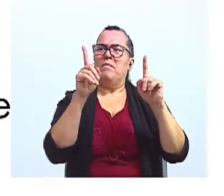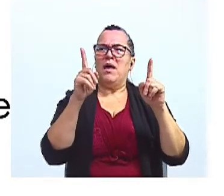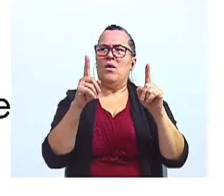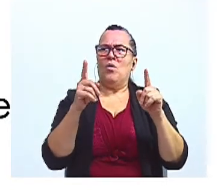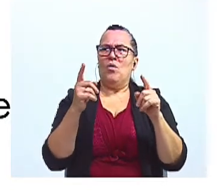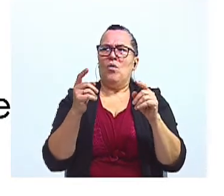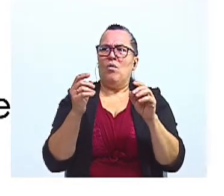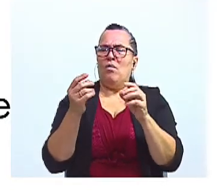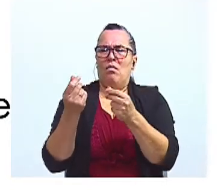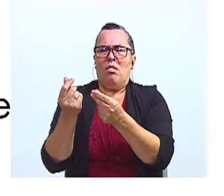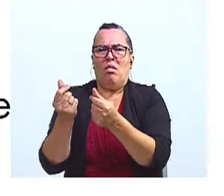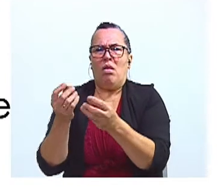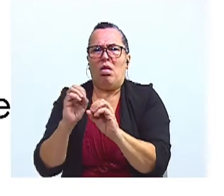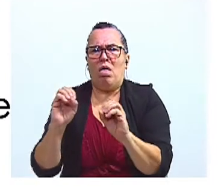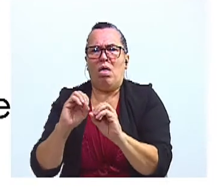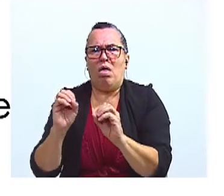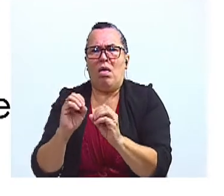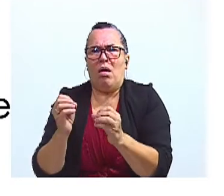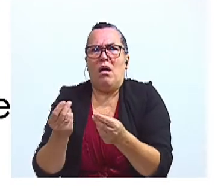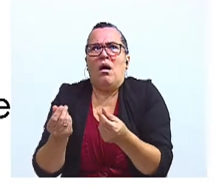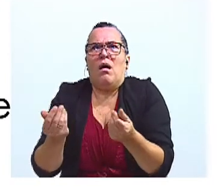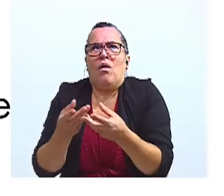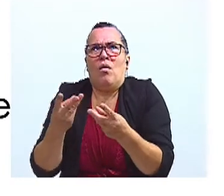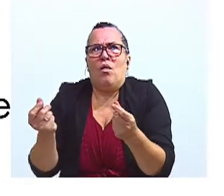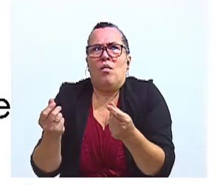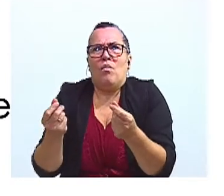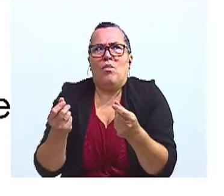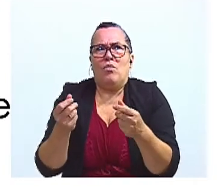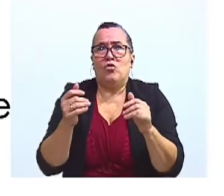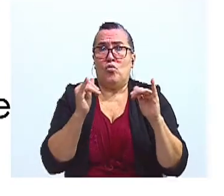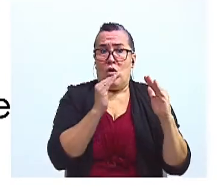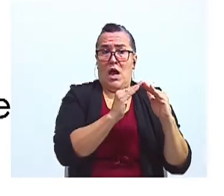detrás de la pantalla. ¿Alguno de estos cree que son verbos?